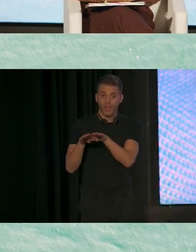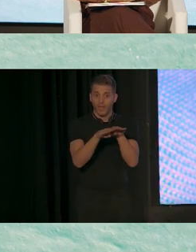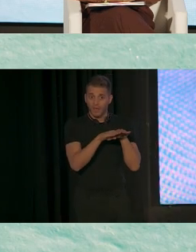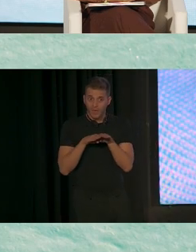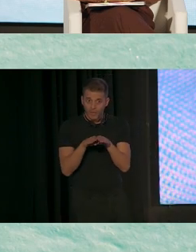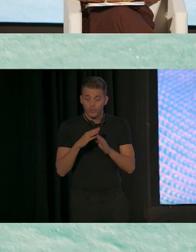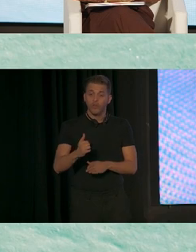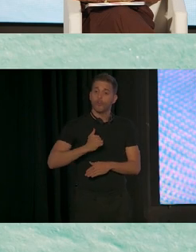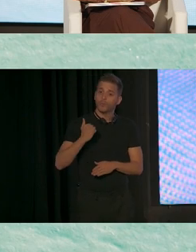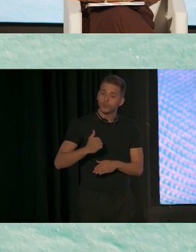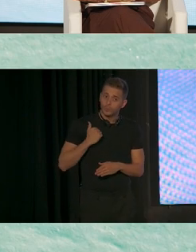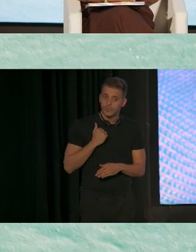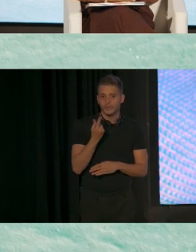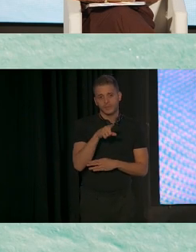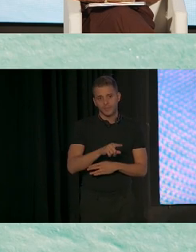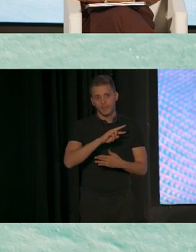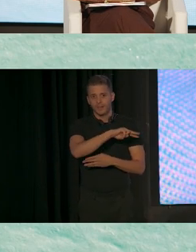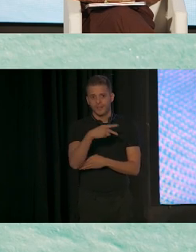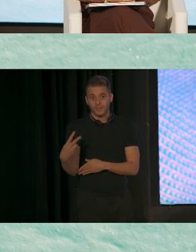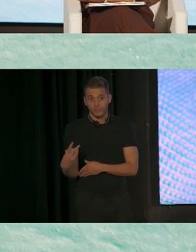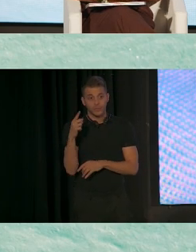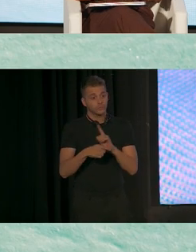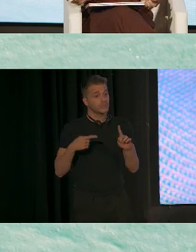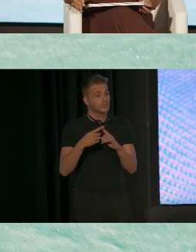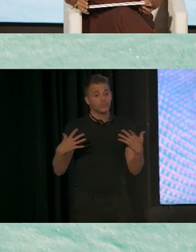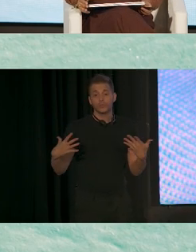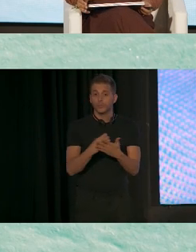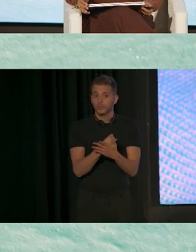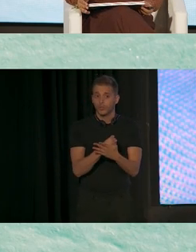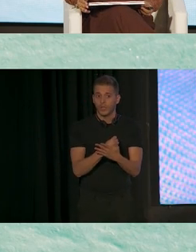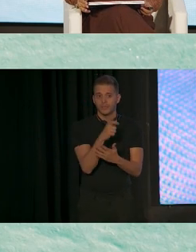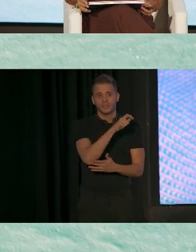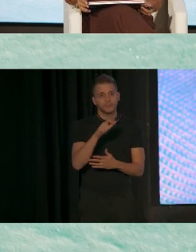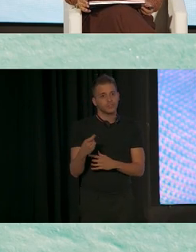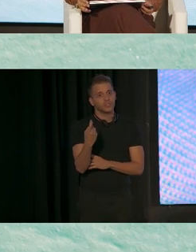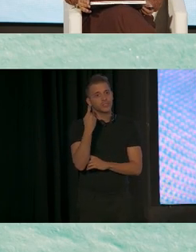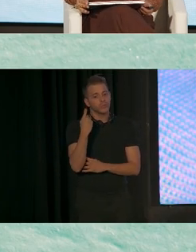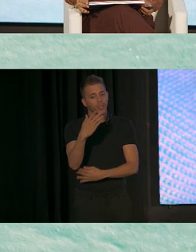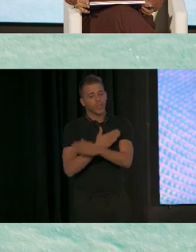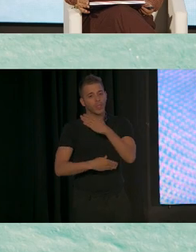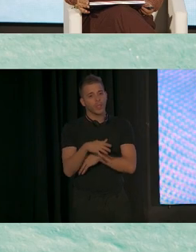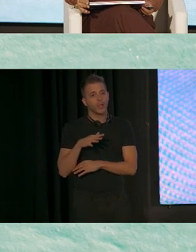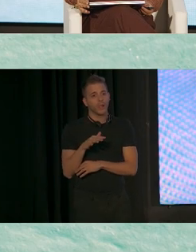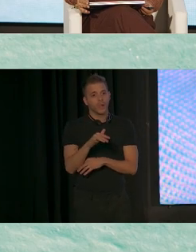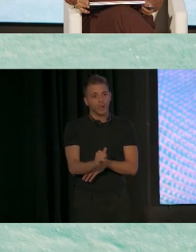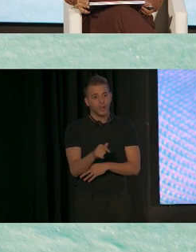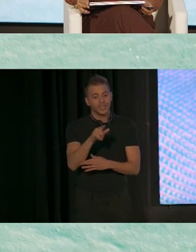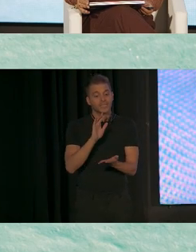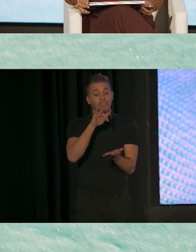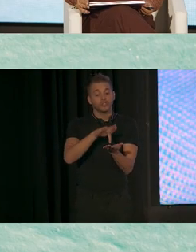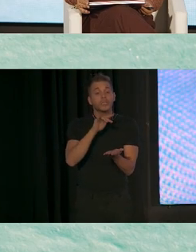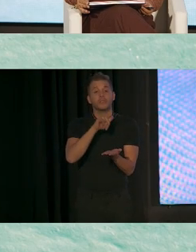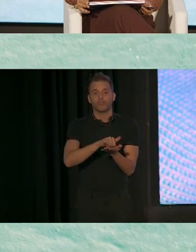oportunidades y los resultados para todos los estudiantes con discapacidades en Nueva York.